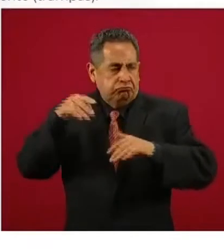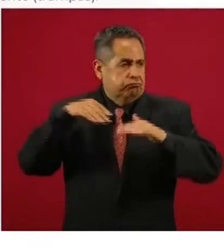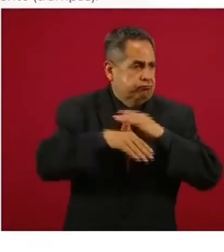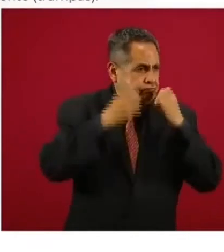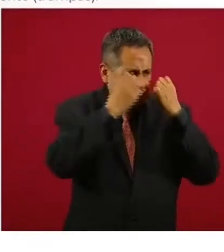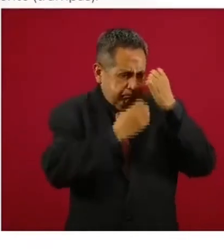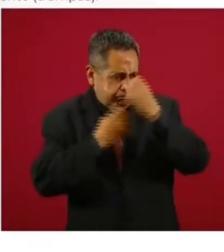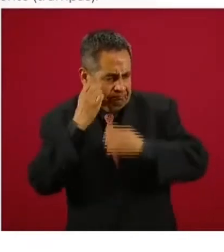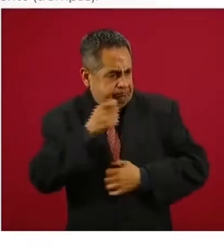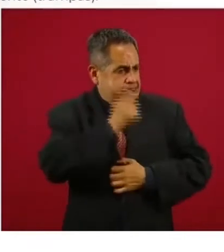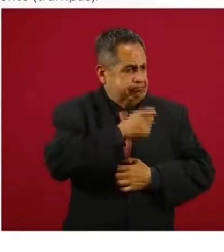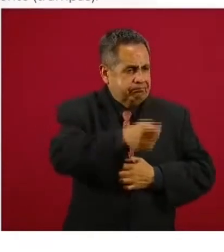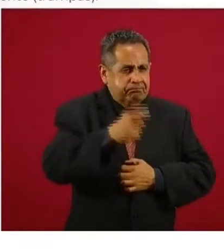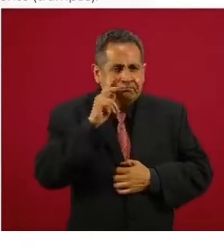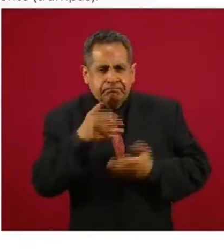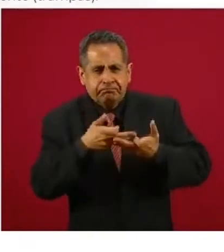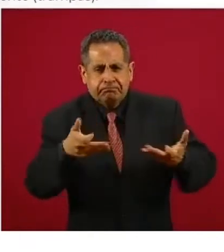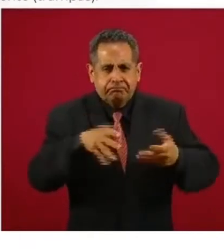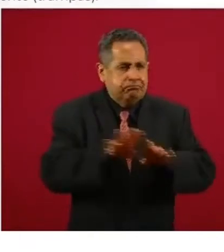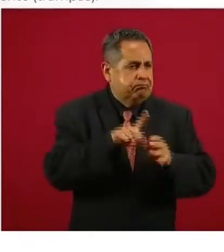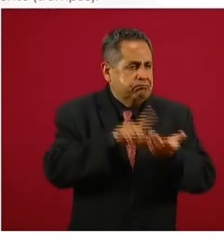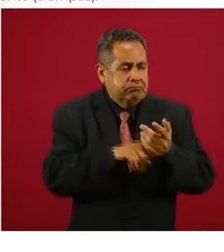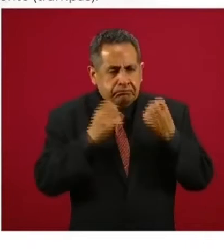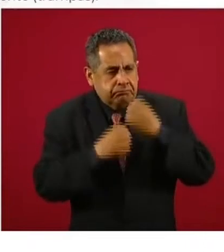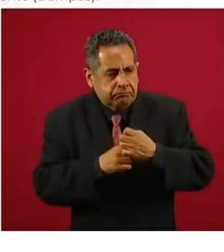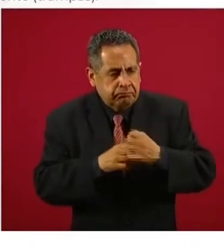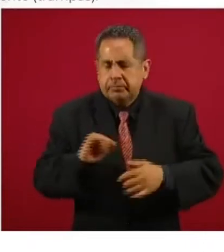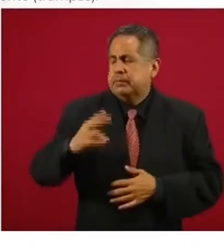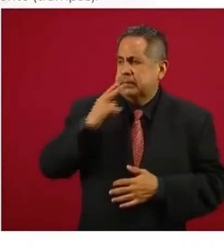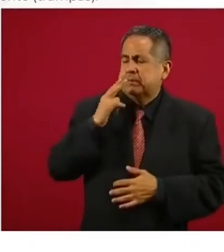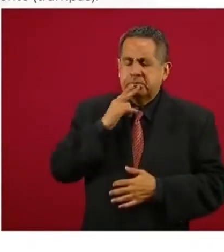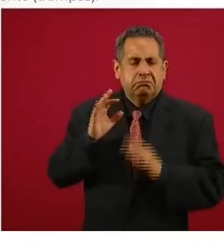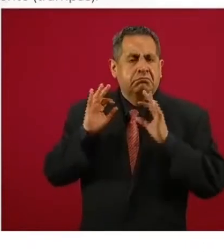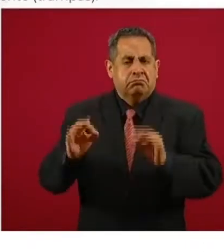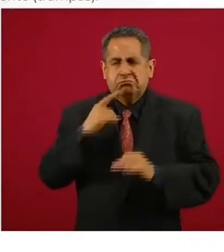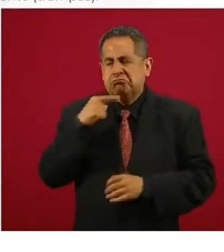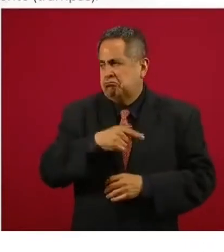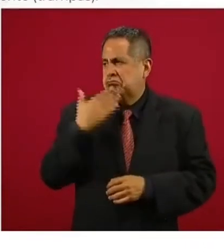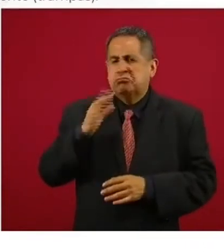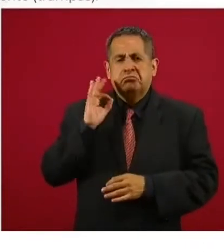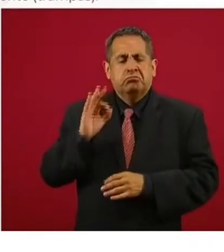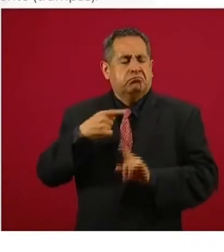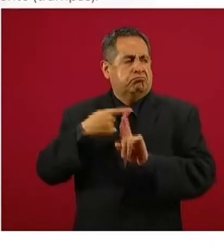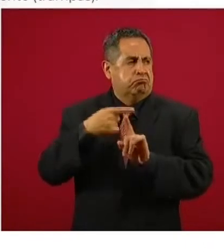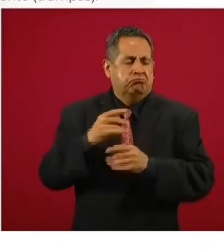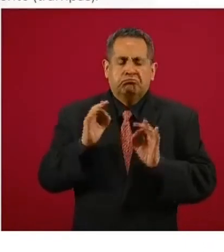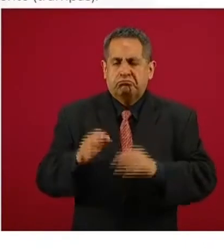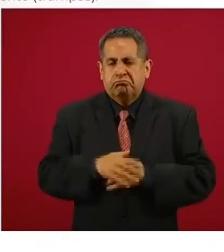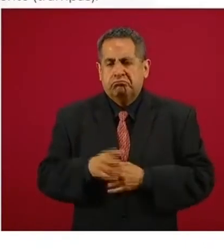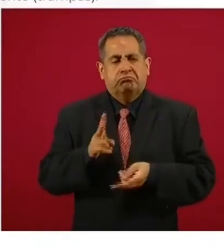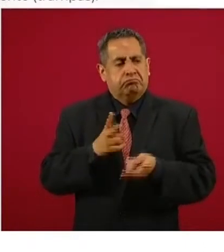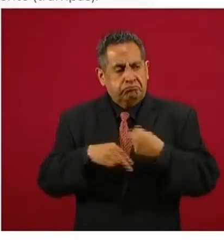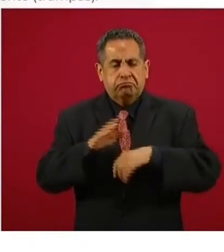ellos hicieron una evaluación del proyecto, dijeron que sí funcionaba, que iba a tener mucho éxito y que era positivo, si iba a tener más agua,